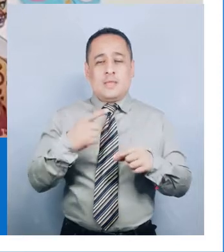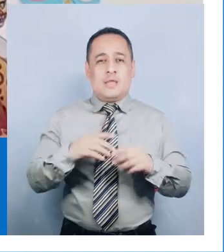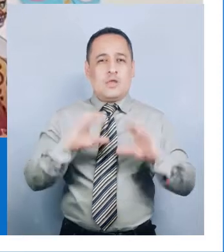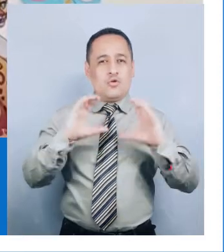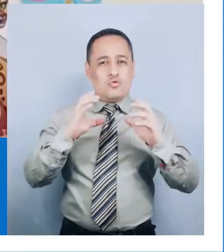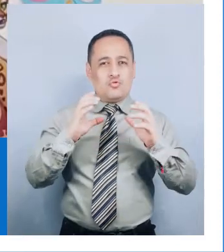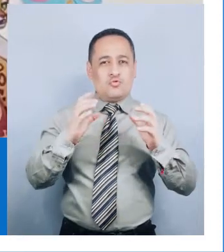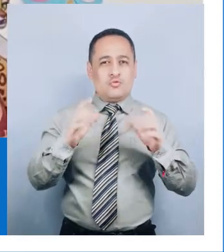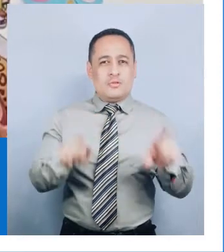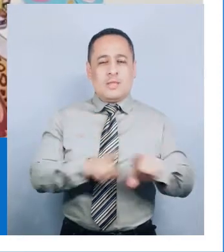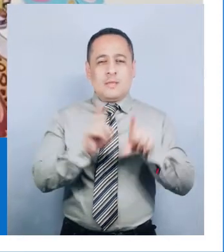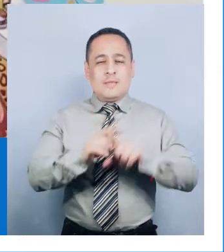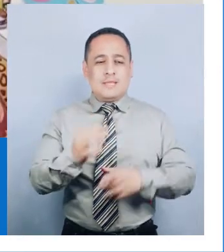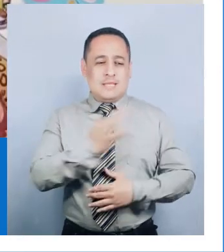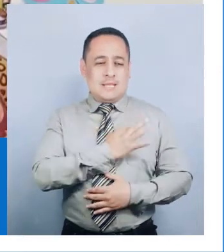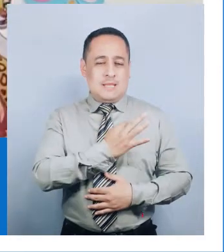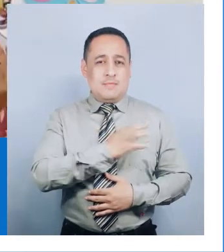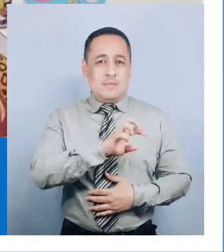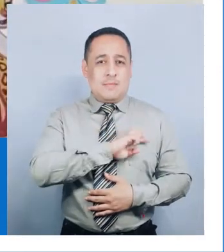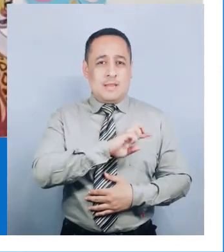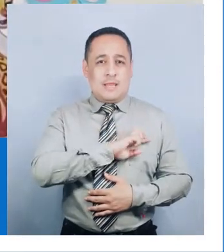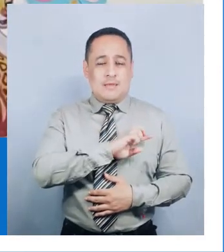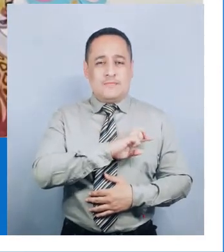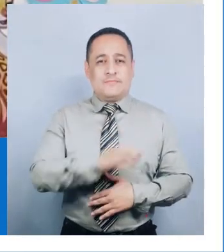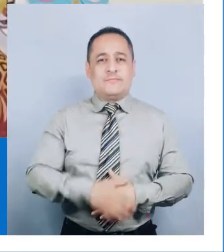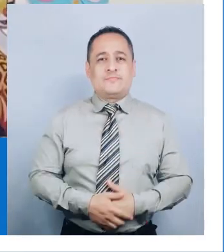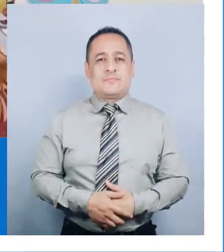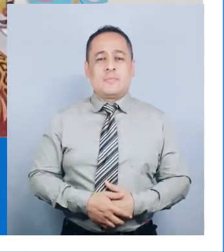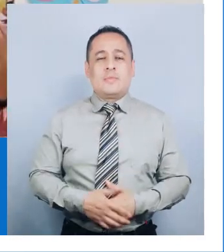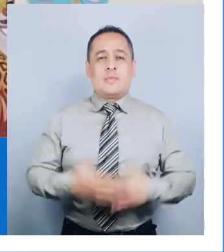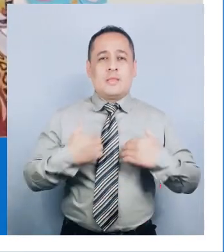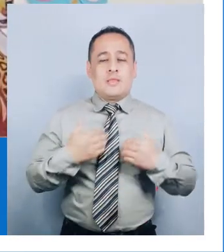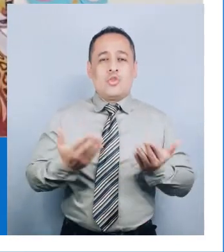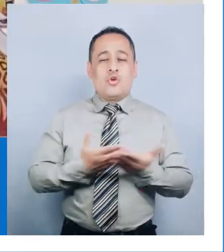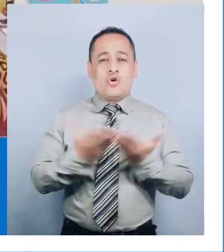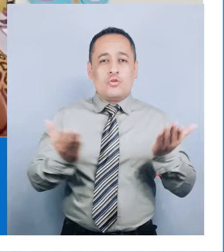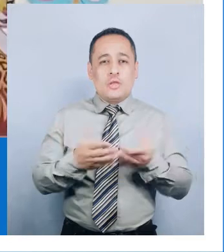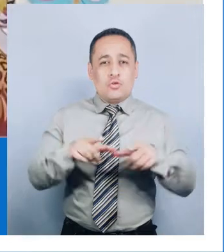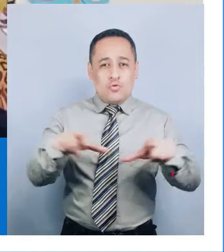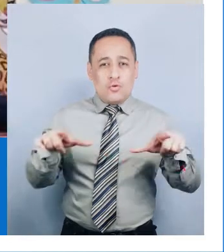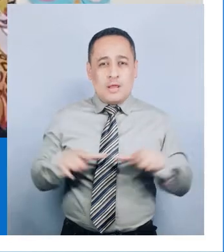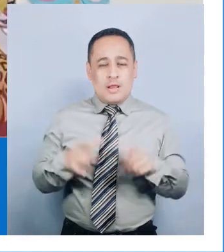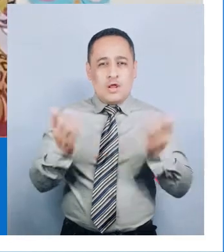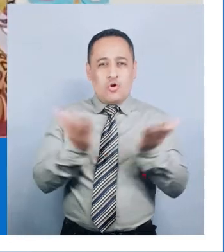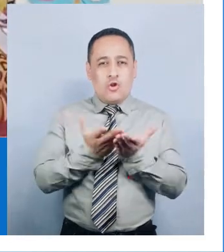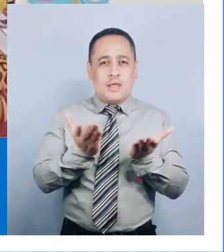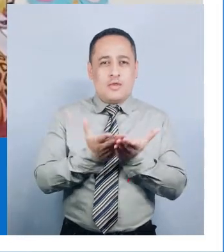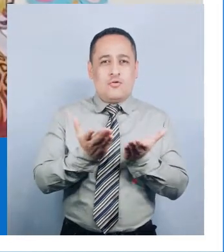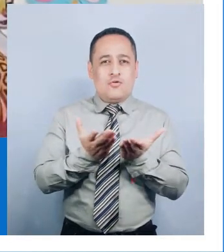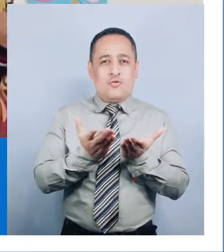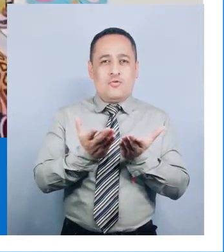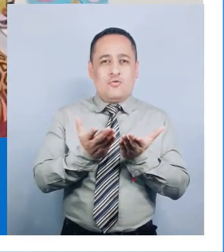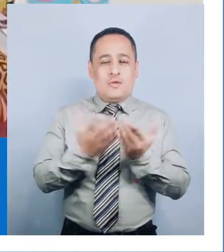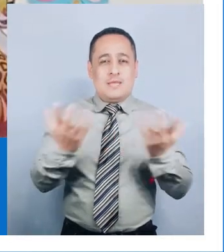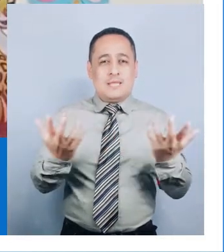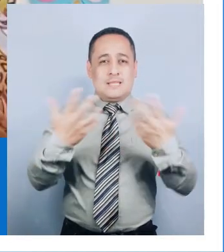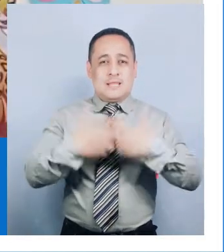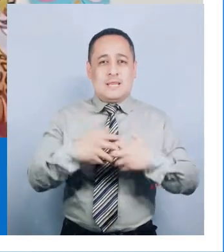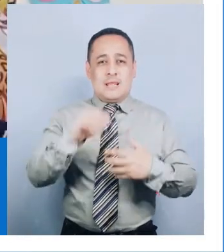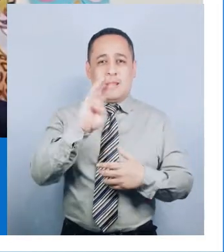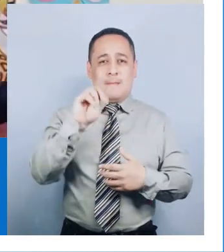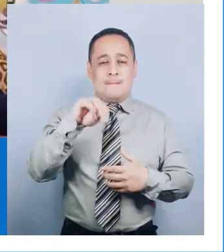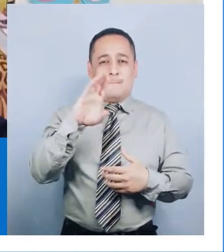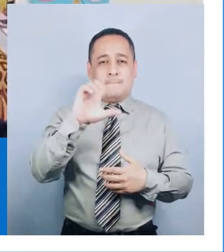curso del tercer grado de primaria de la institución educativa integral